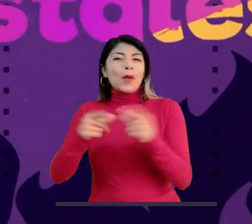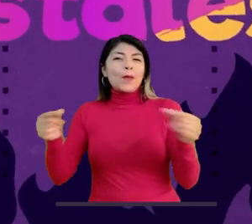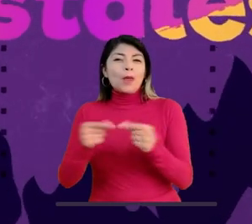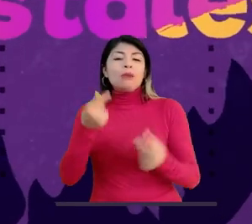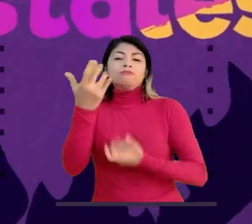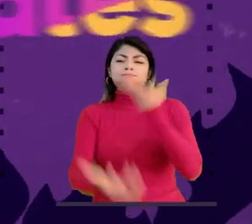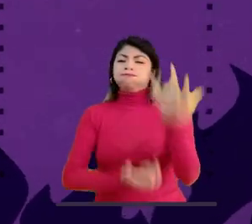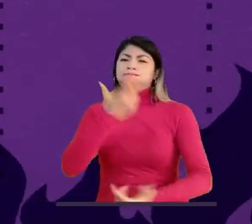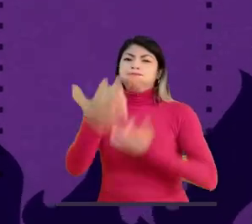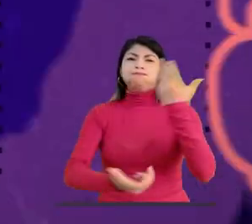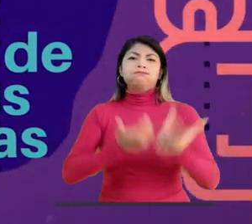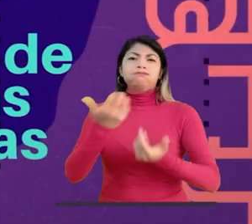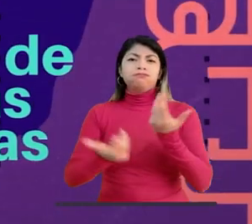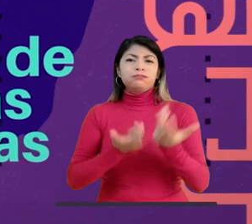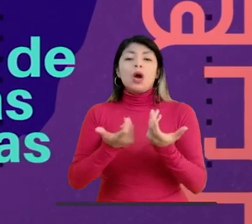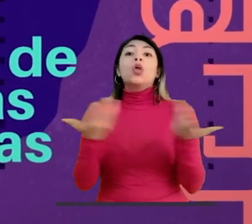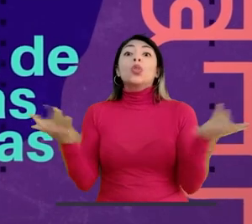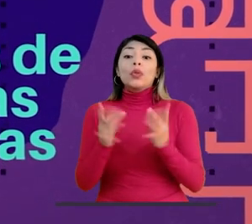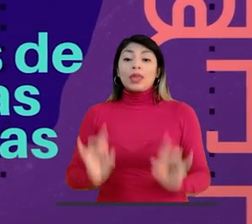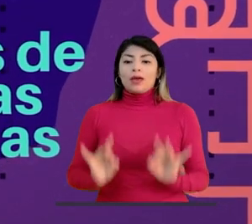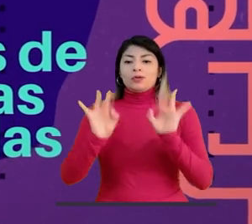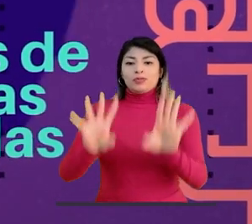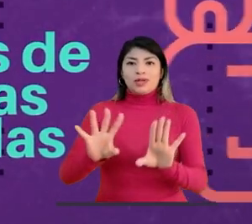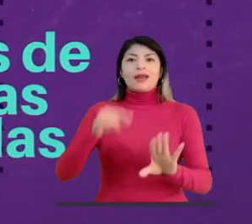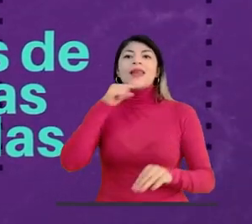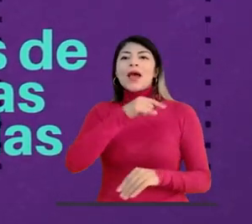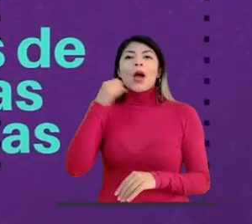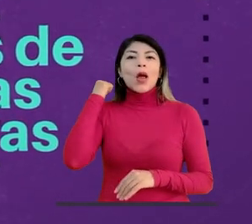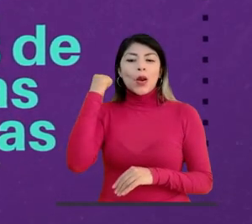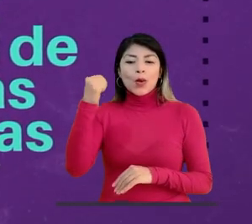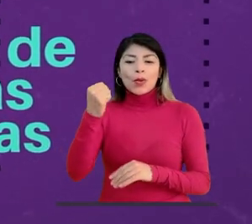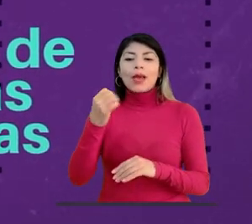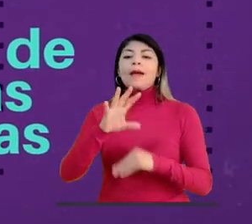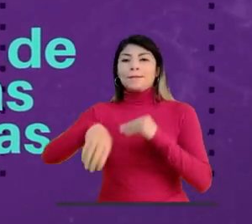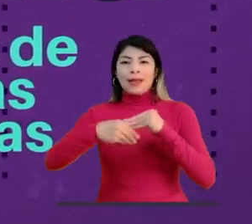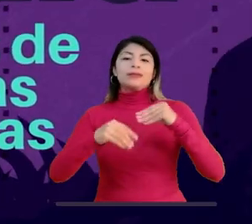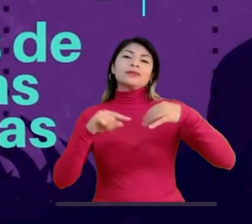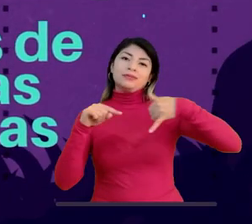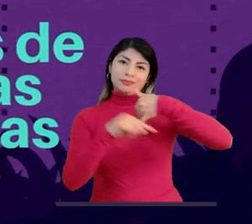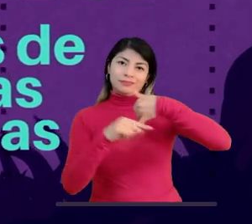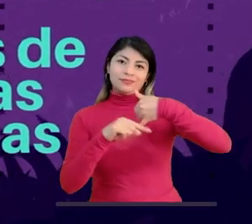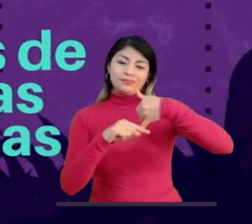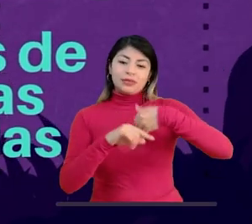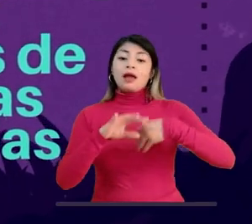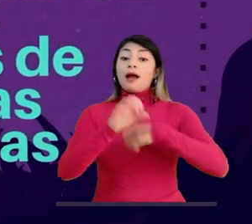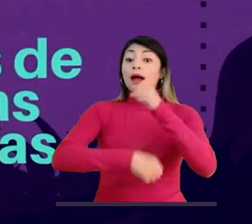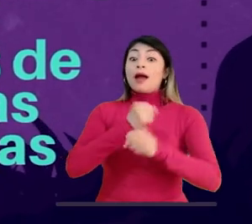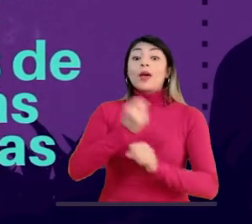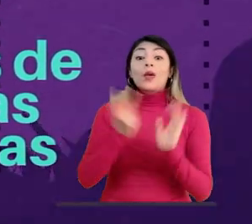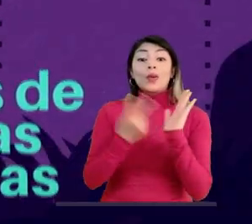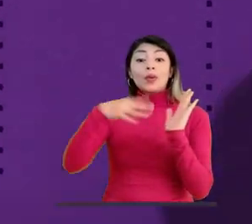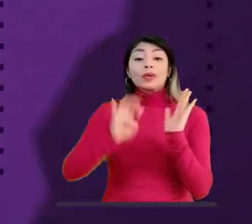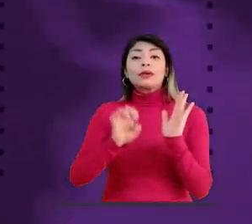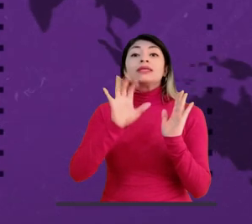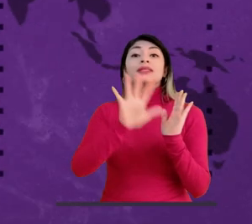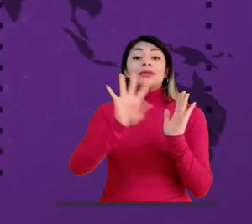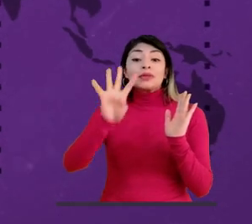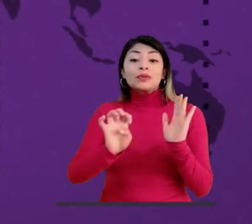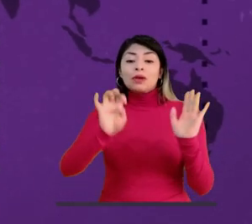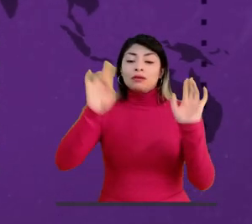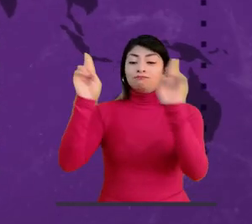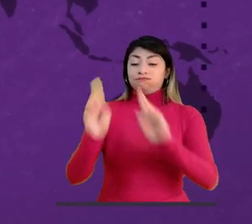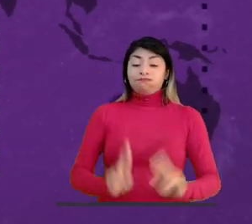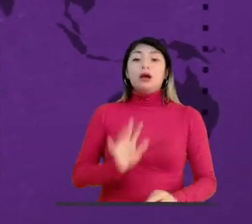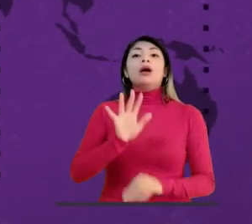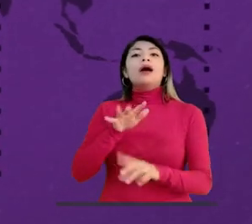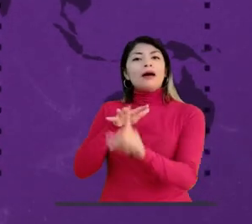Japón, se han quemado principalmente en Australia, Rusia y la cuenca amazónica. En 2019, 59